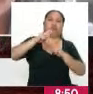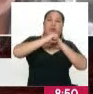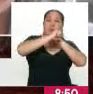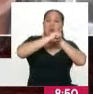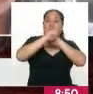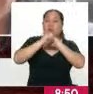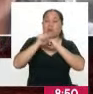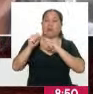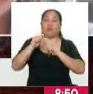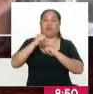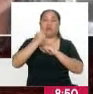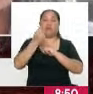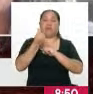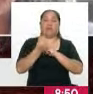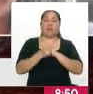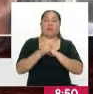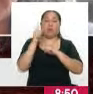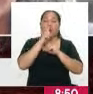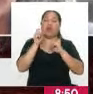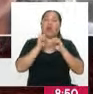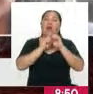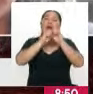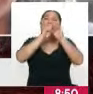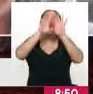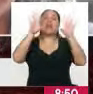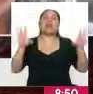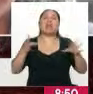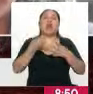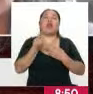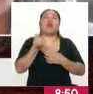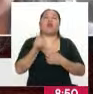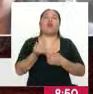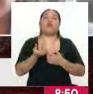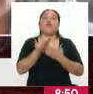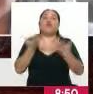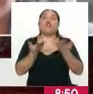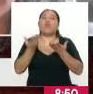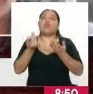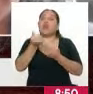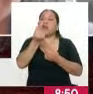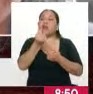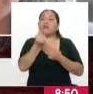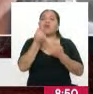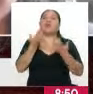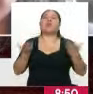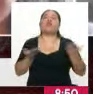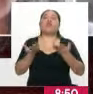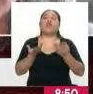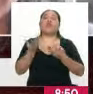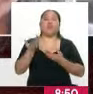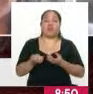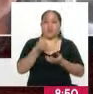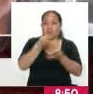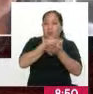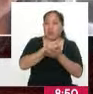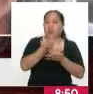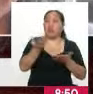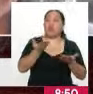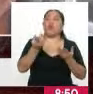manera, sin haber transparentado el origen de esos recursos. Y en muchos casos,